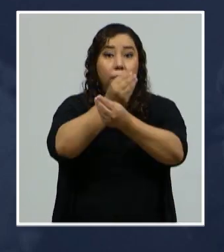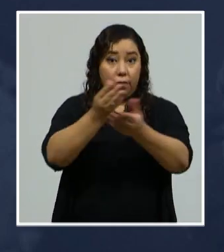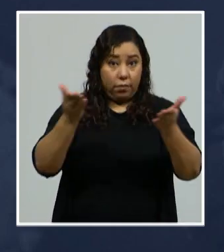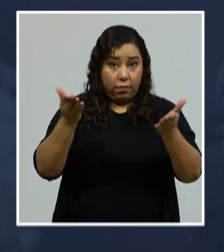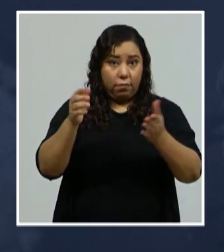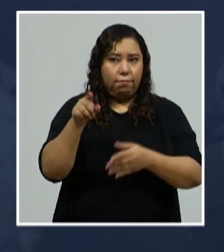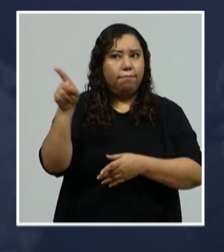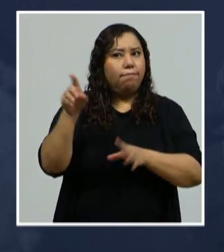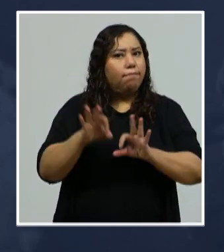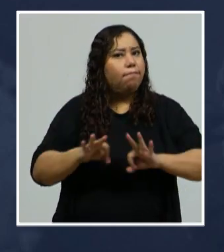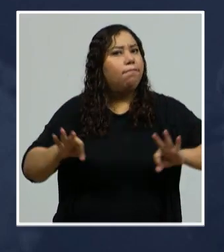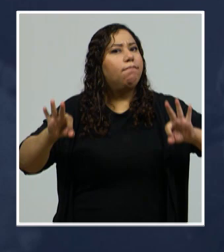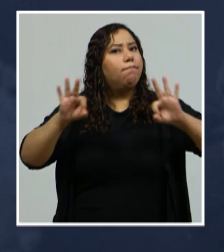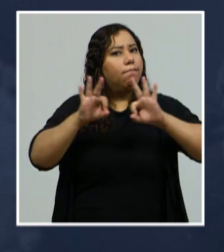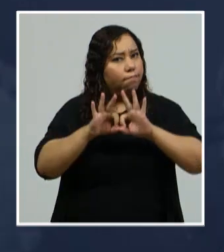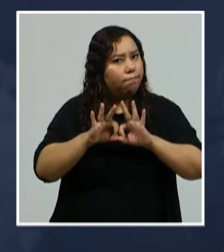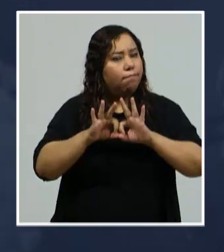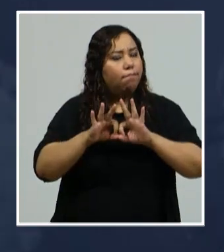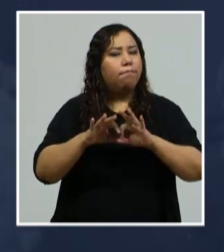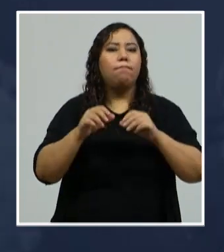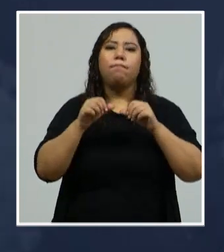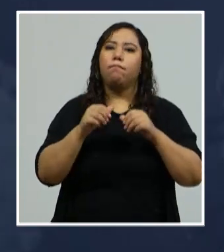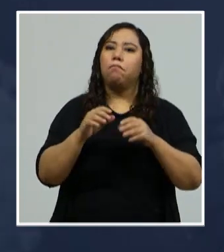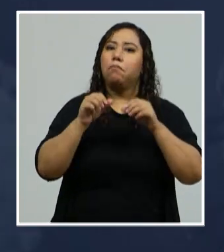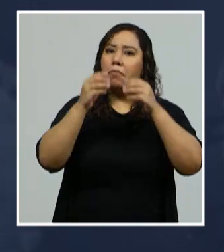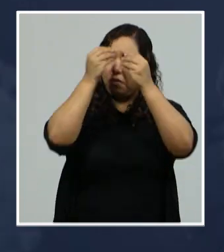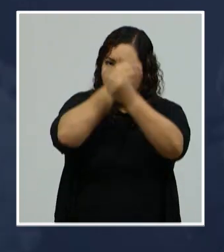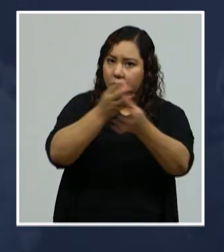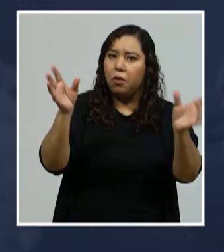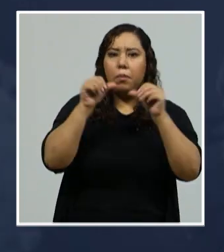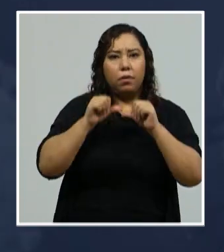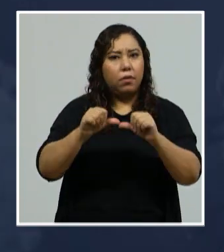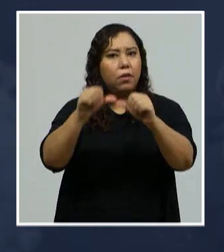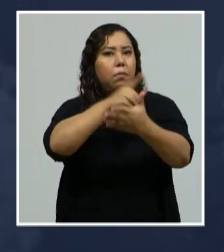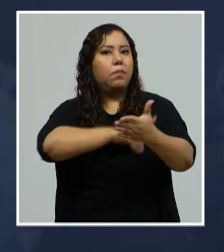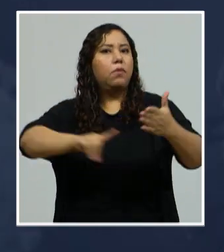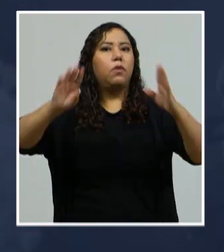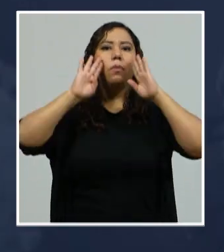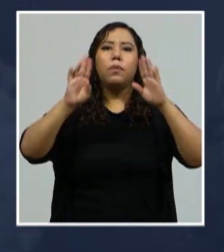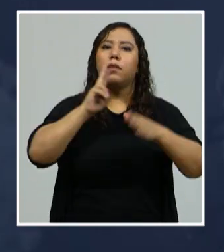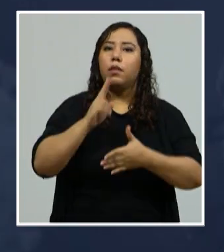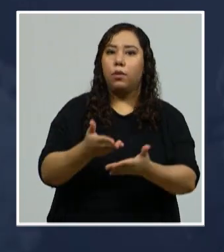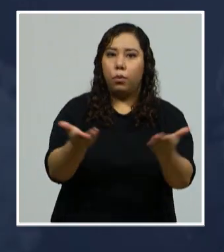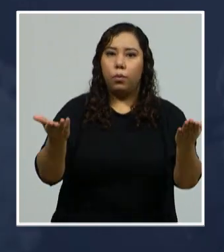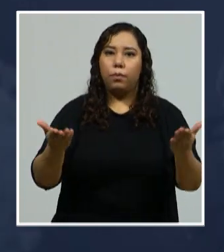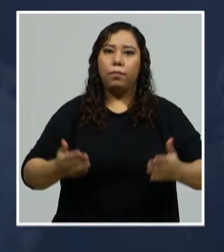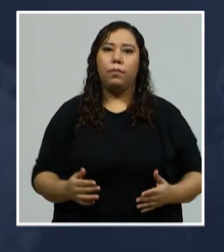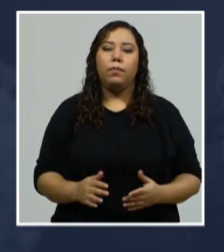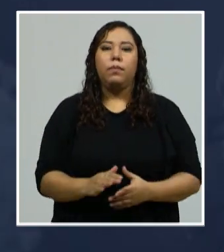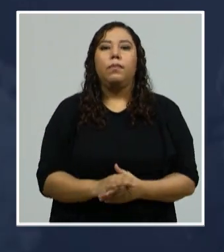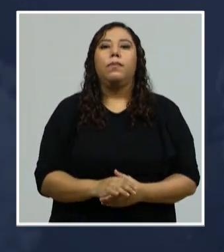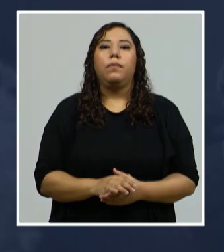Nacional de la Mujer, INAM. Continuaremos informándole. Dios bendiga Honduras.